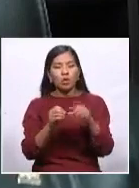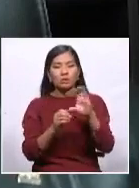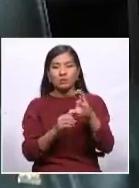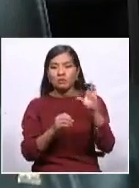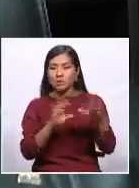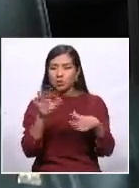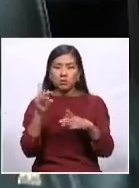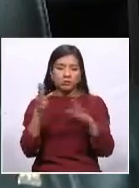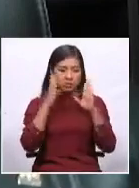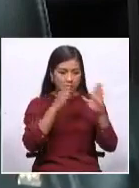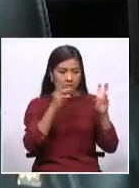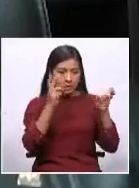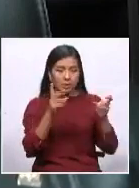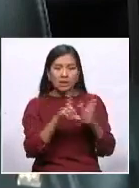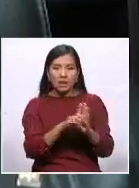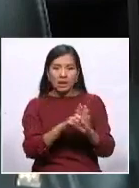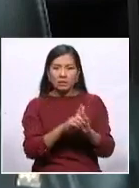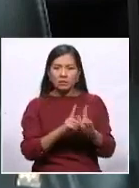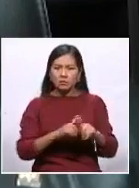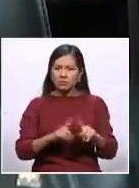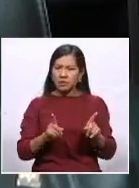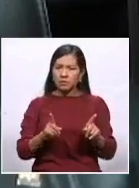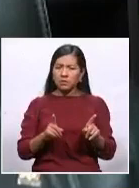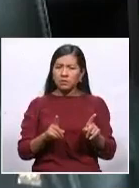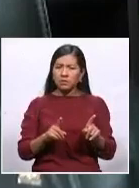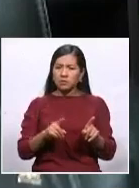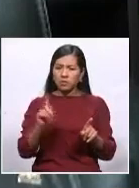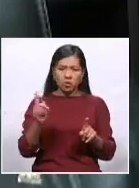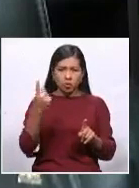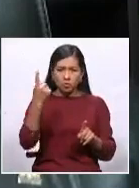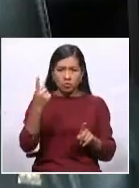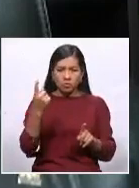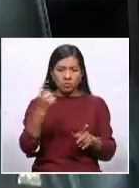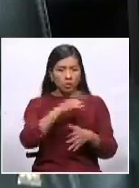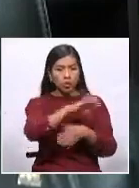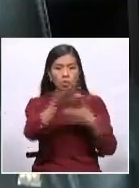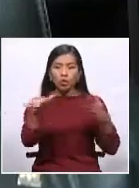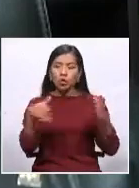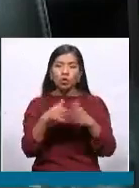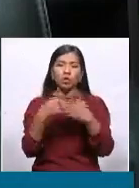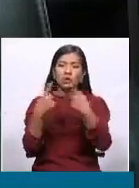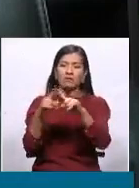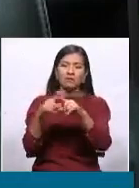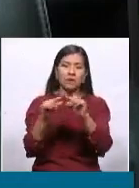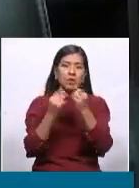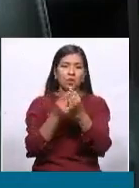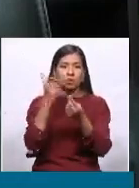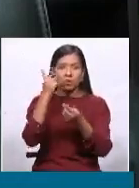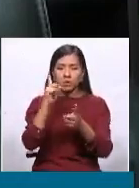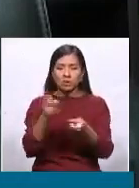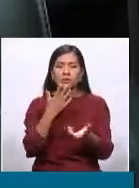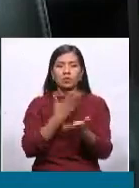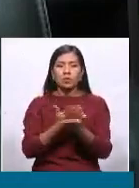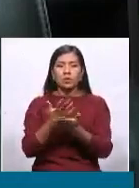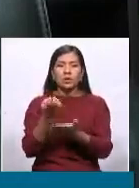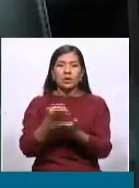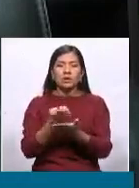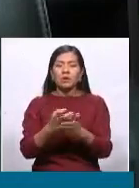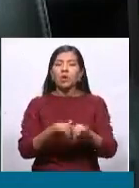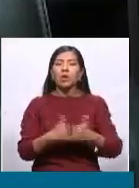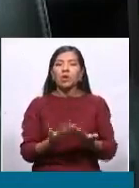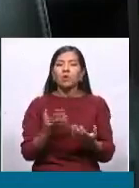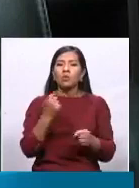el tema de la ley pero no se debería exigir lo mismo a todas las bancadas en general para poder presentar propuestas económicas de cómo se va a